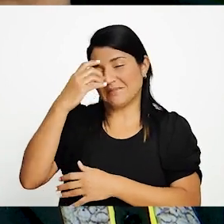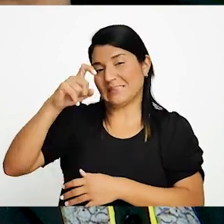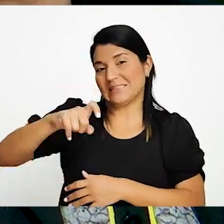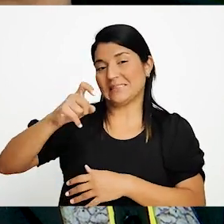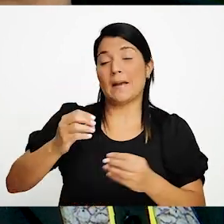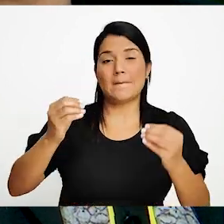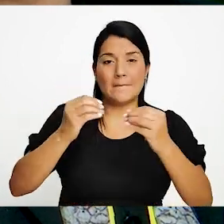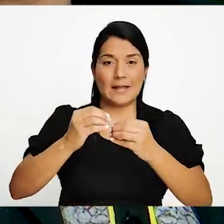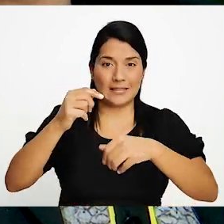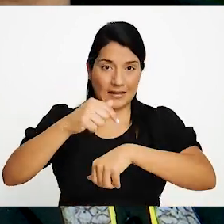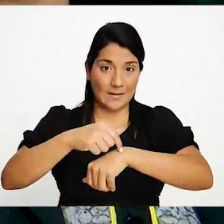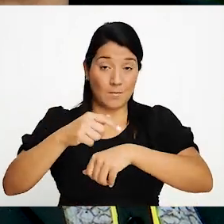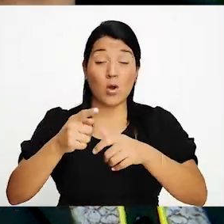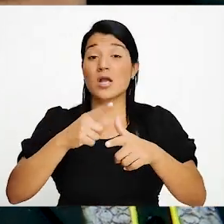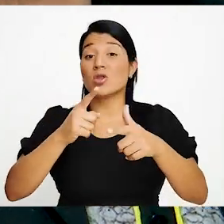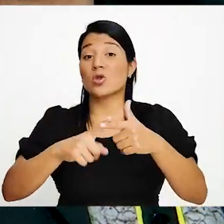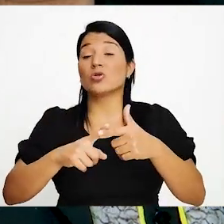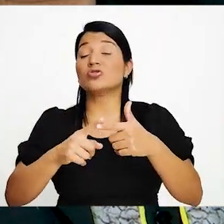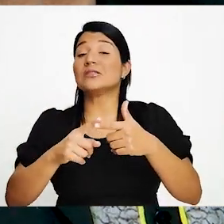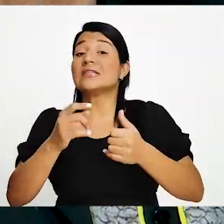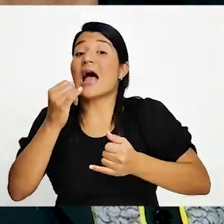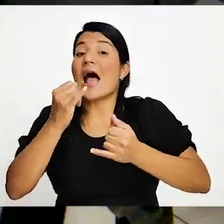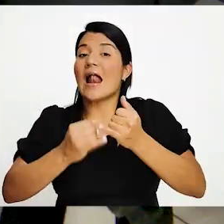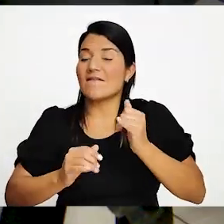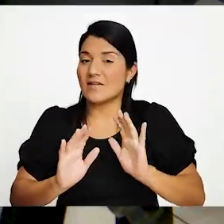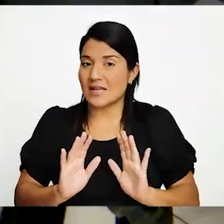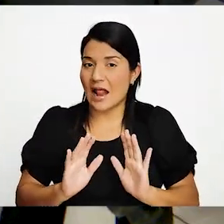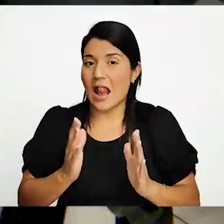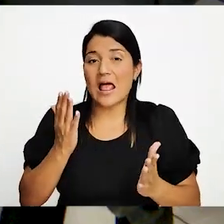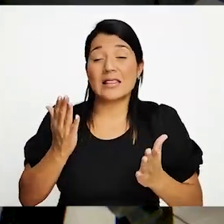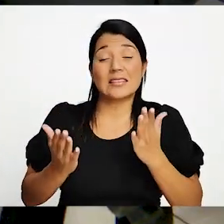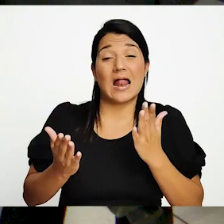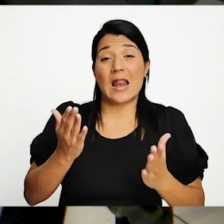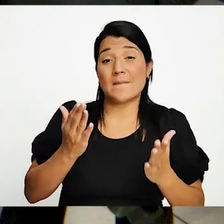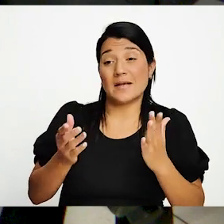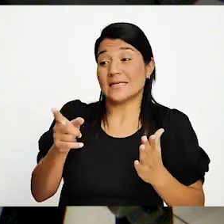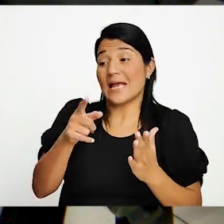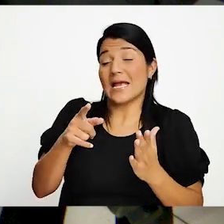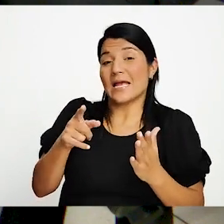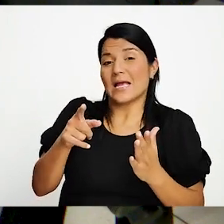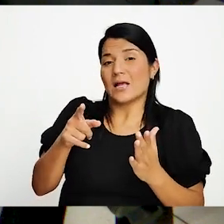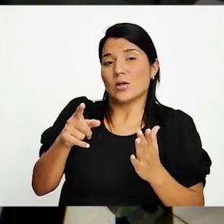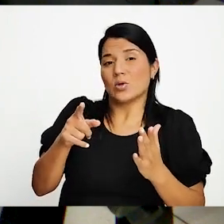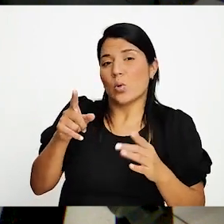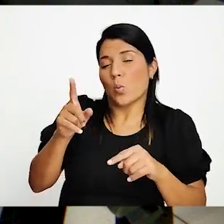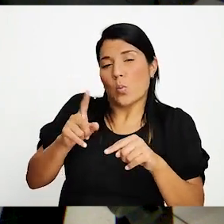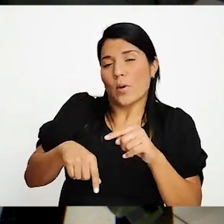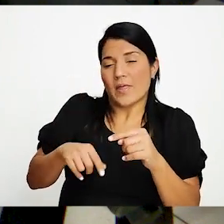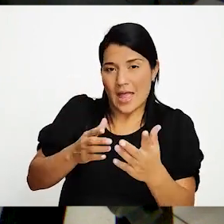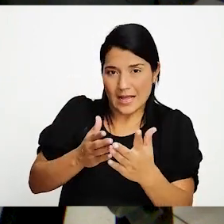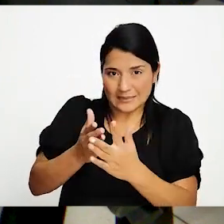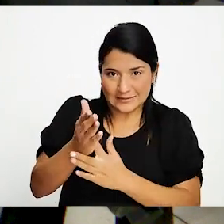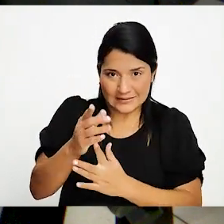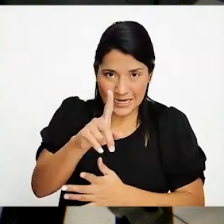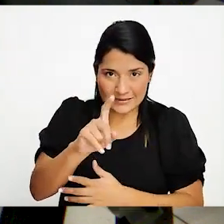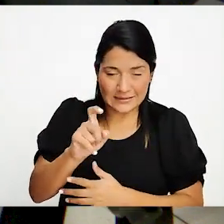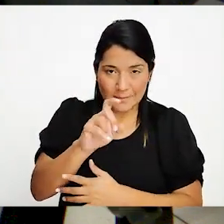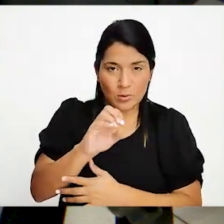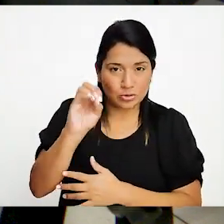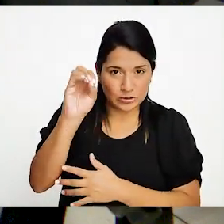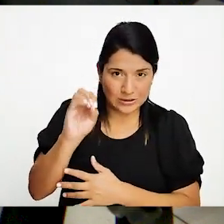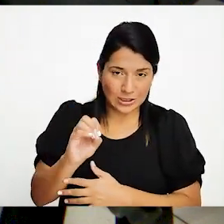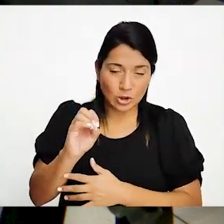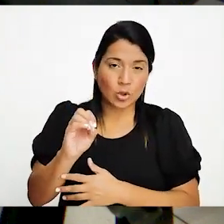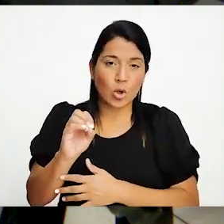al final posiblemente de momento no puedan accesar a la cantidad de colibus que son, digamos el 100%, son